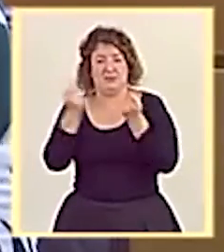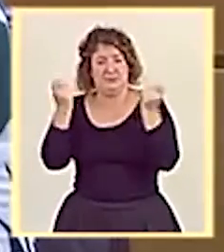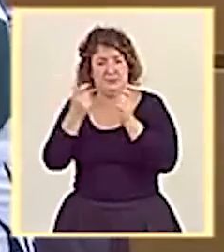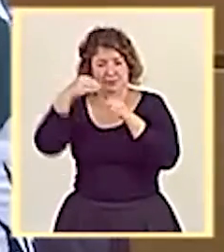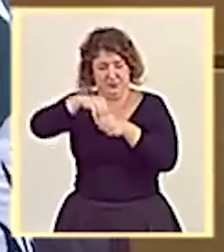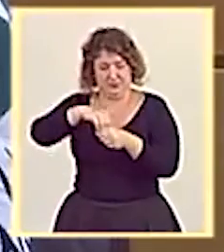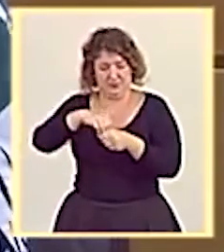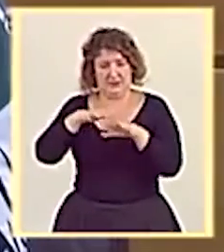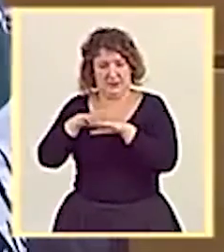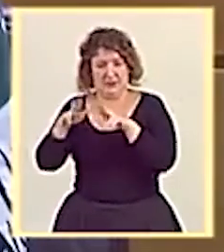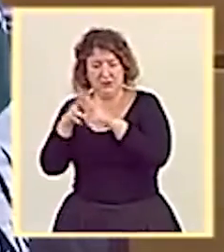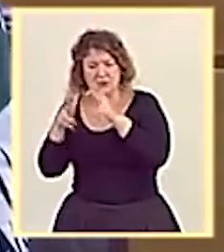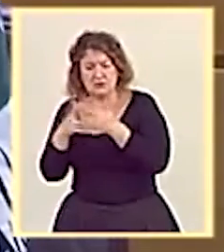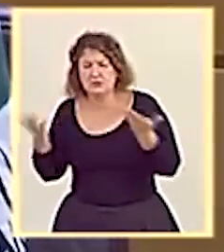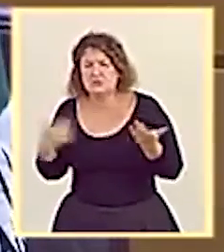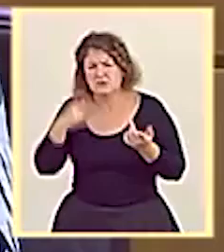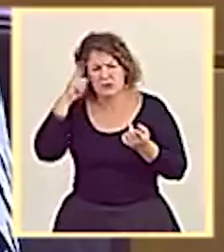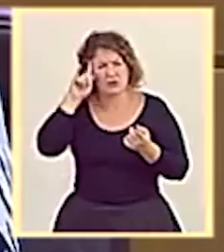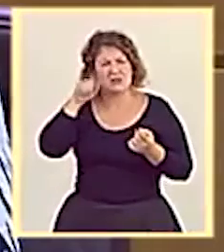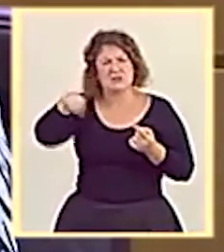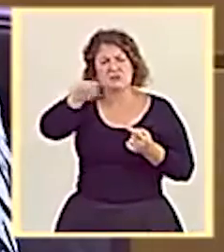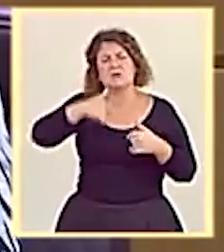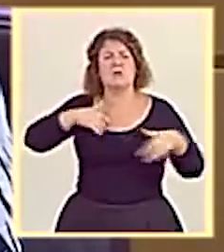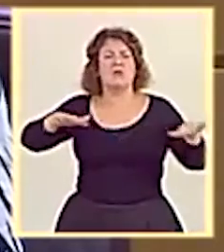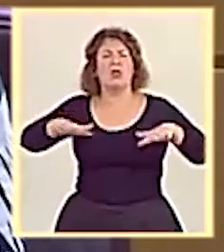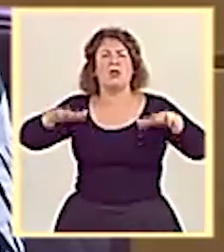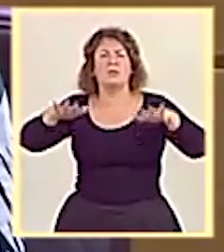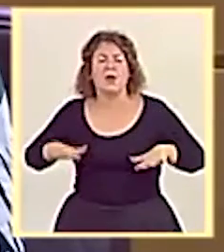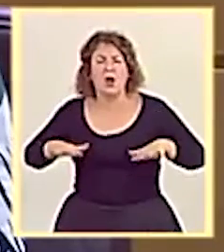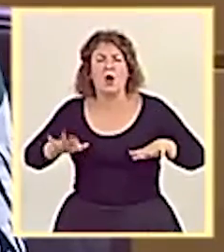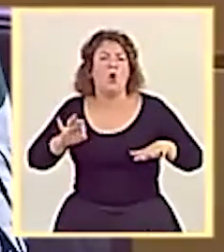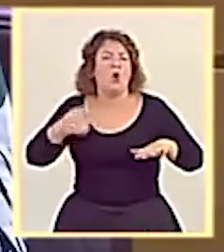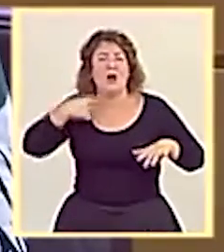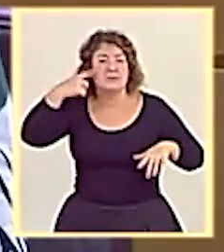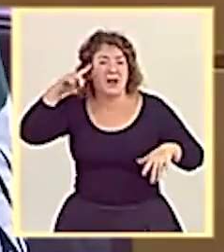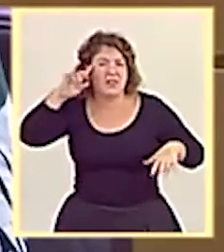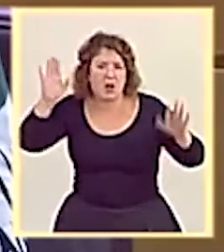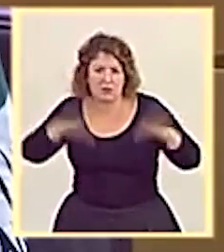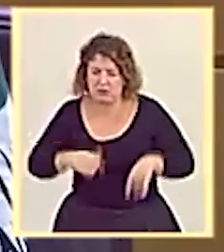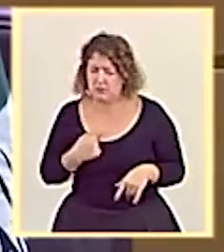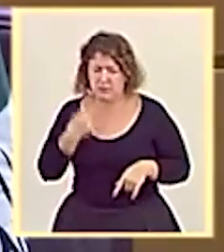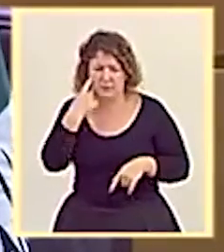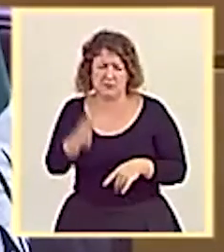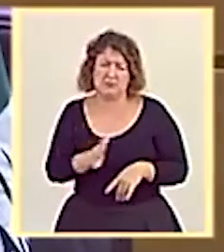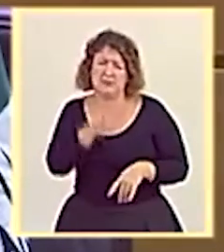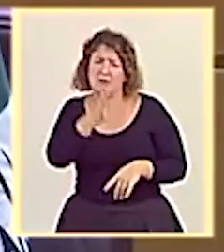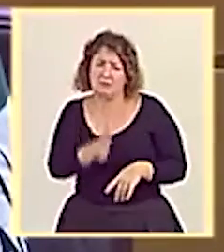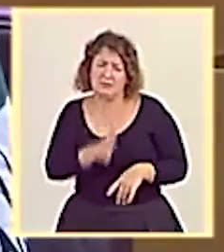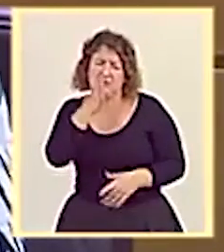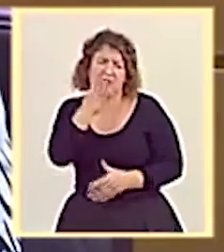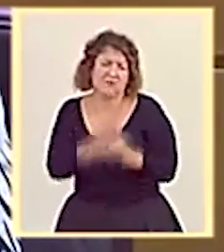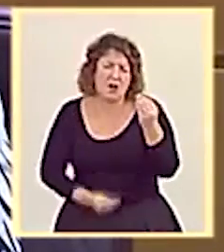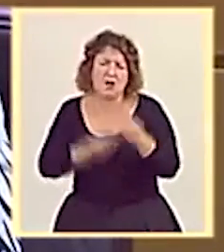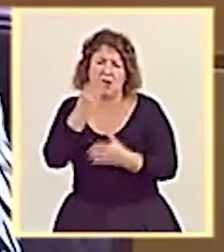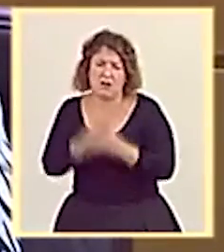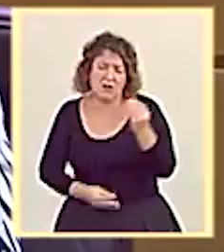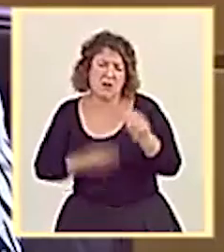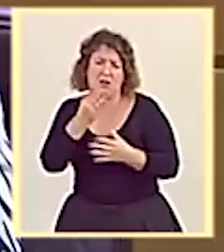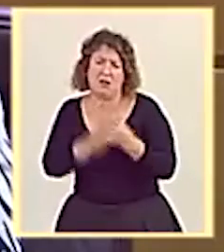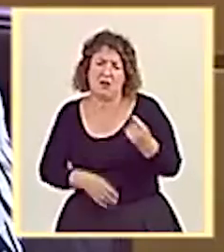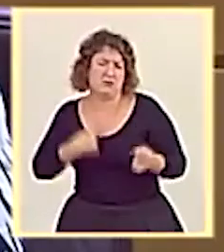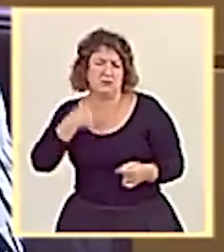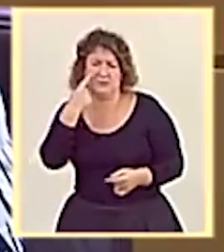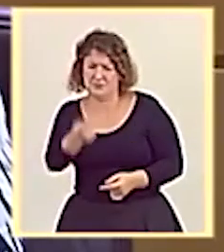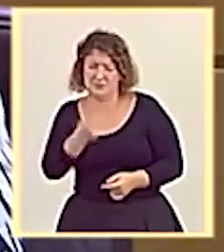es inacción o inexperiencia, señor ministro. Es un error tras otro. Estamos acostumbrados a estos bandazos y a dar un